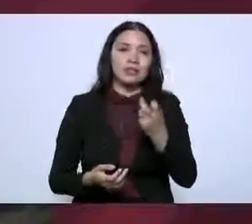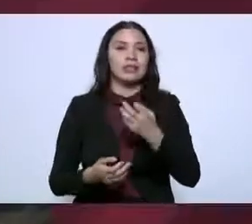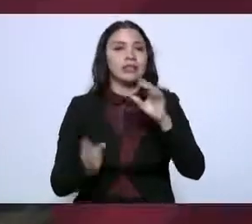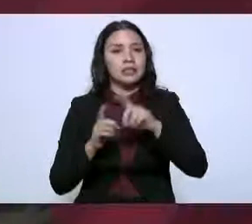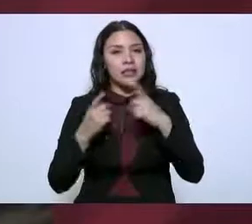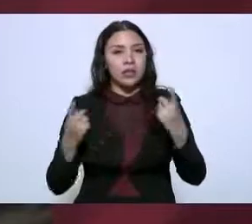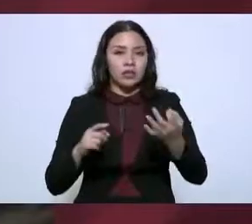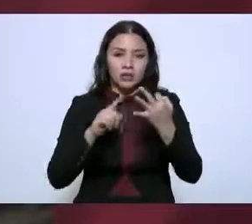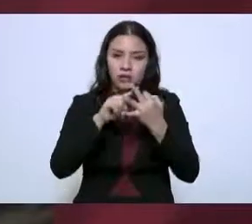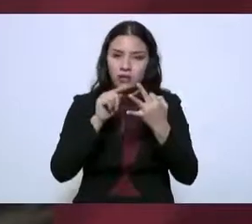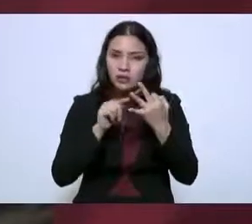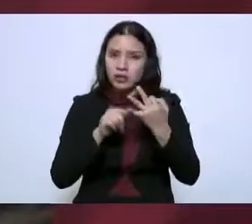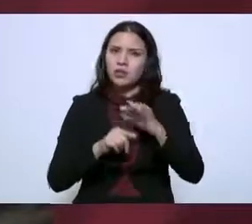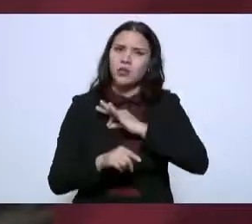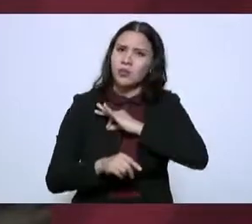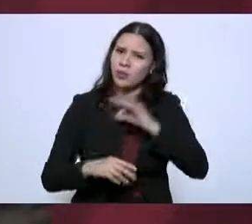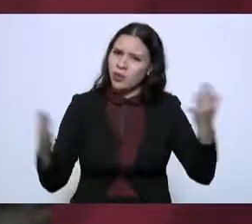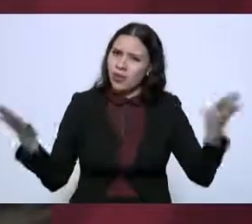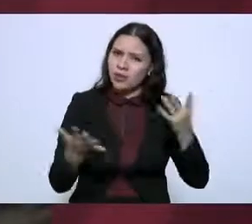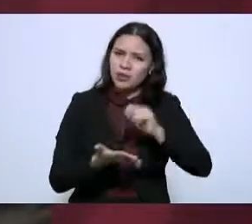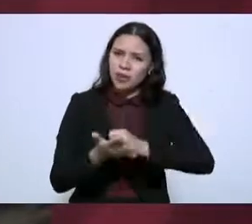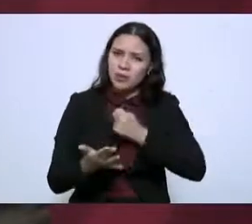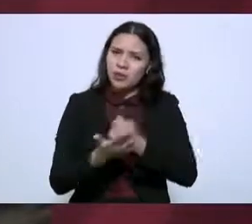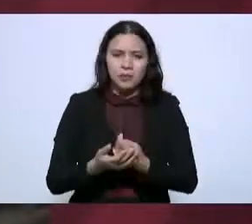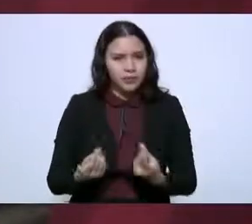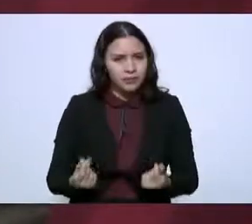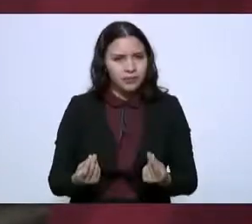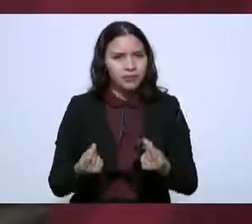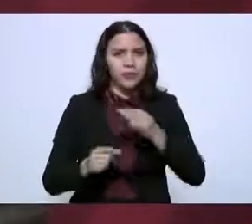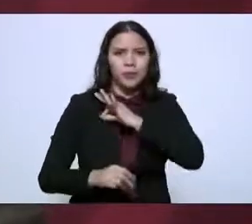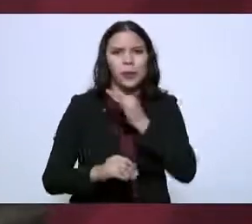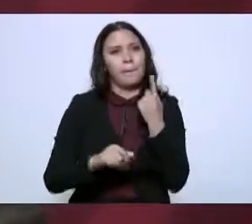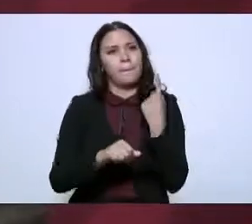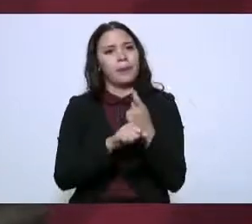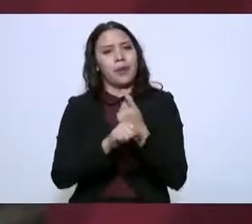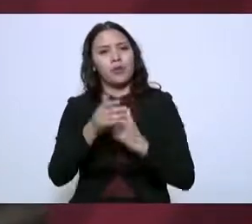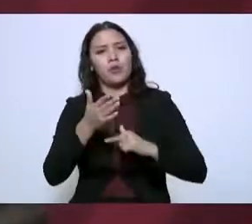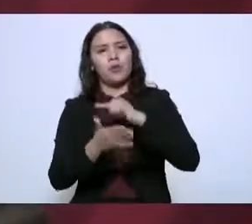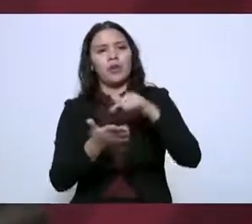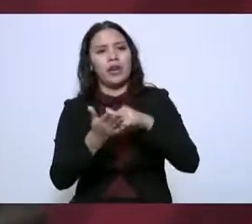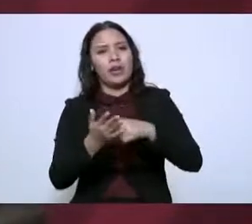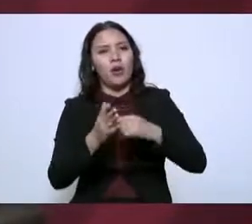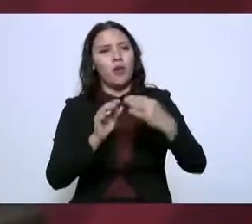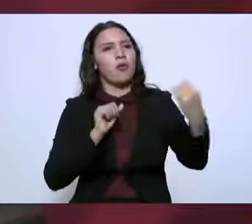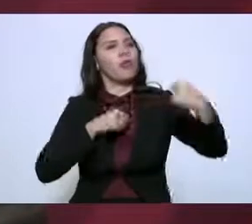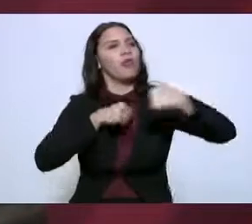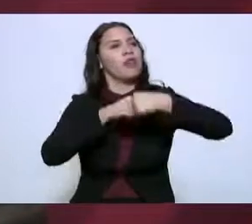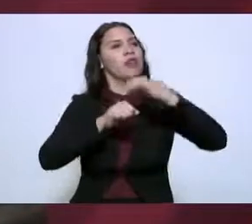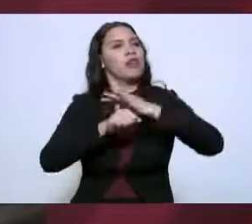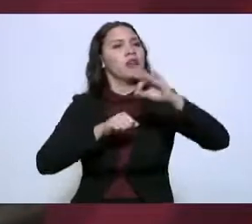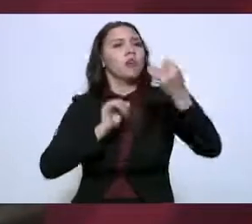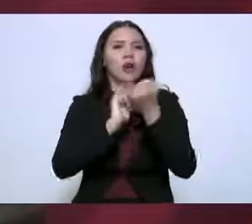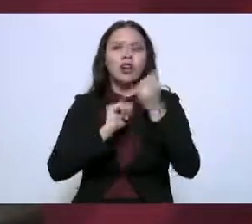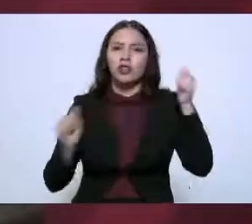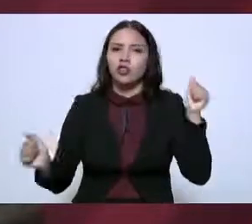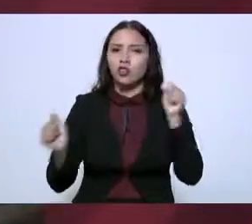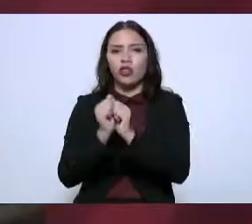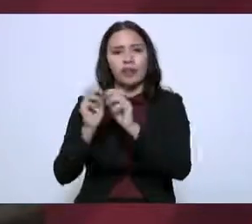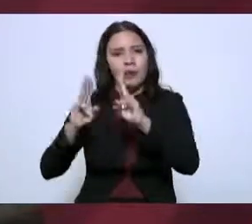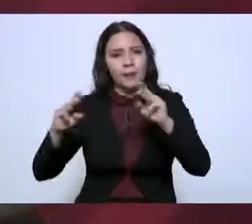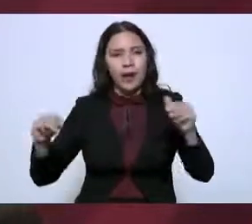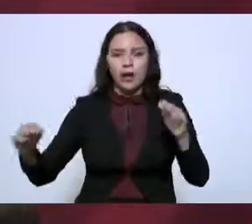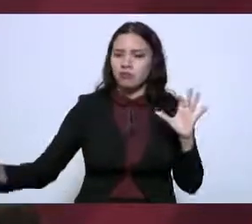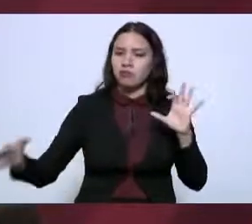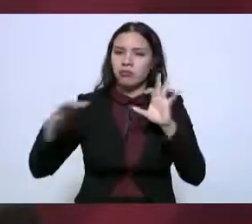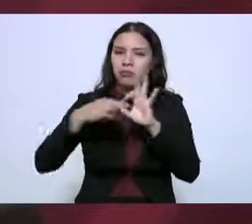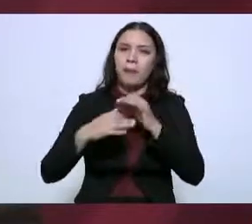portiarios pueden hacer a Tamaulipas como la principal frontera marítima de México al comercio internacional.